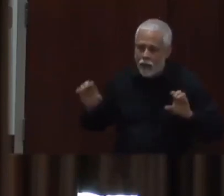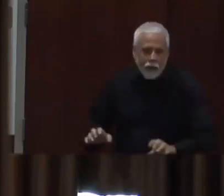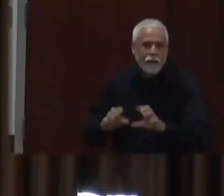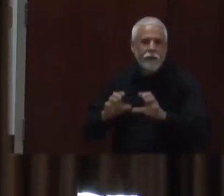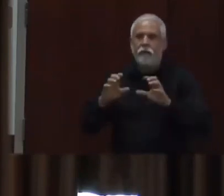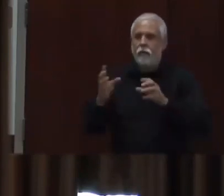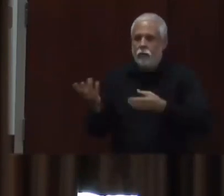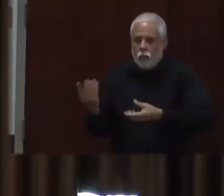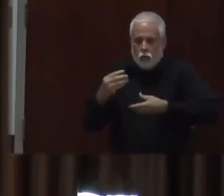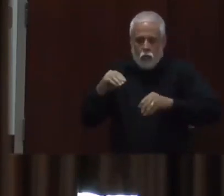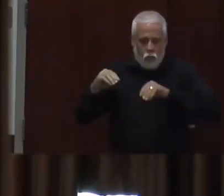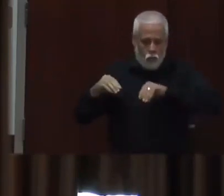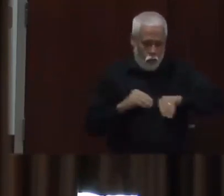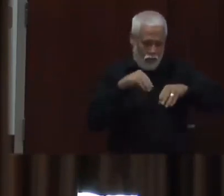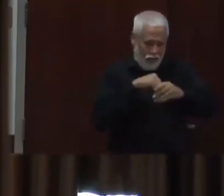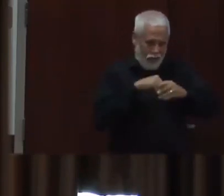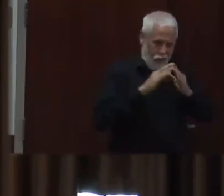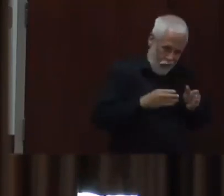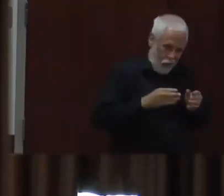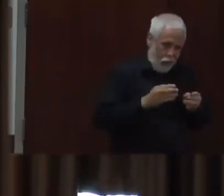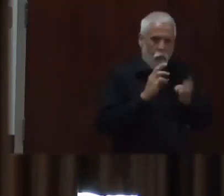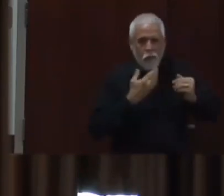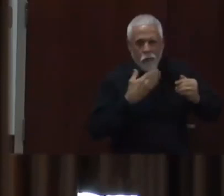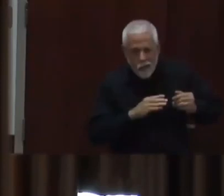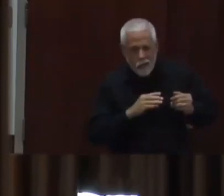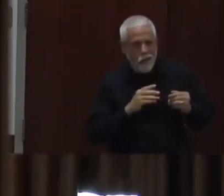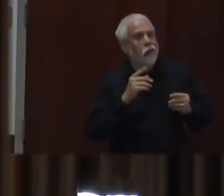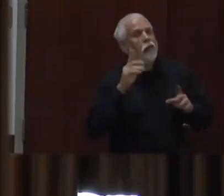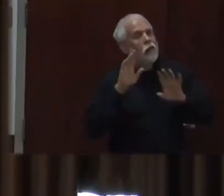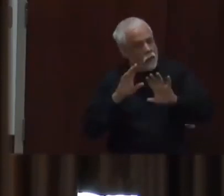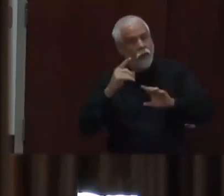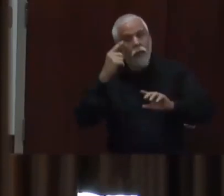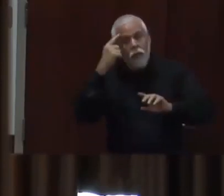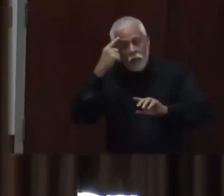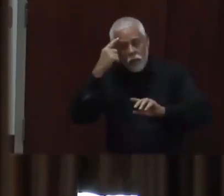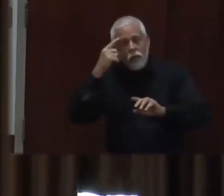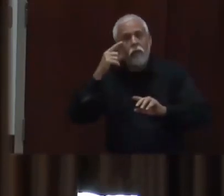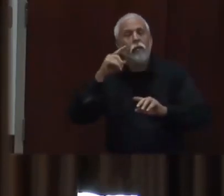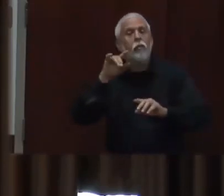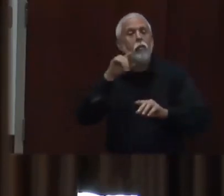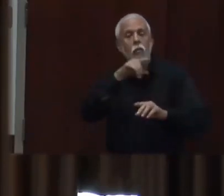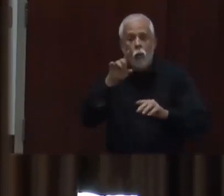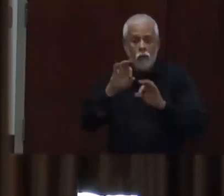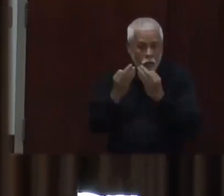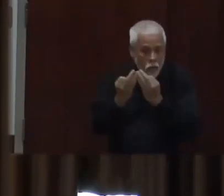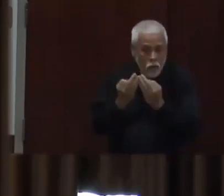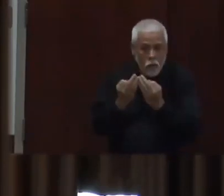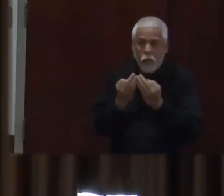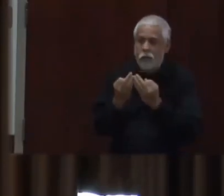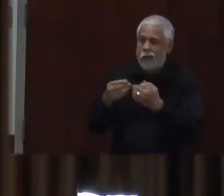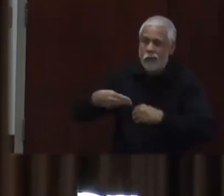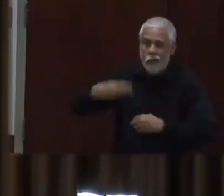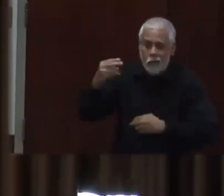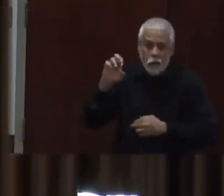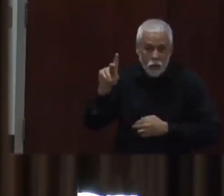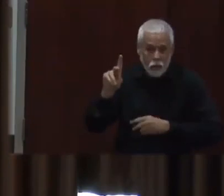familia que están en el grupo de alto riesgo, tal vez sus días feriados se verán